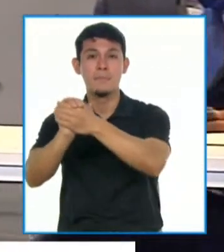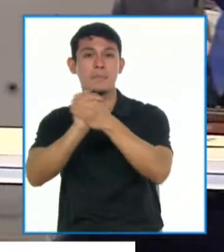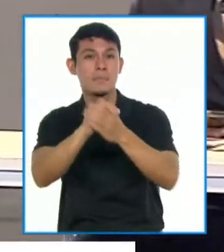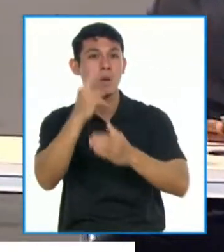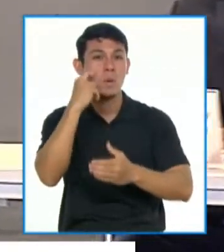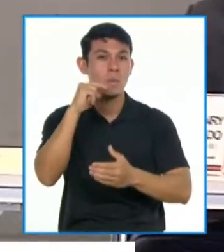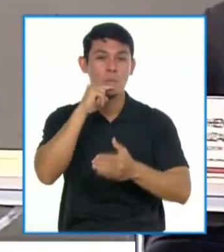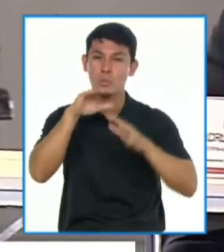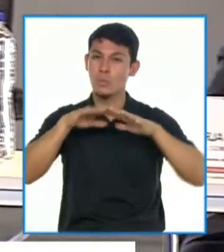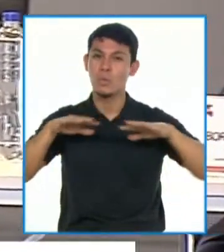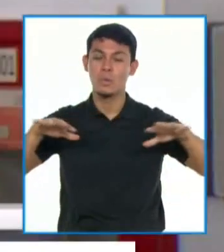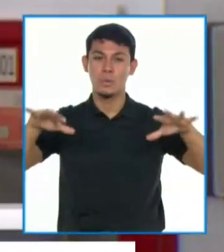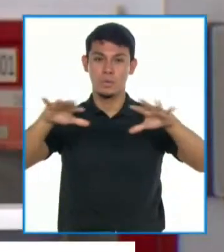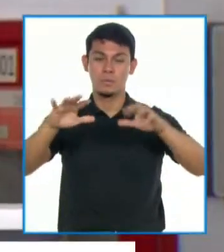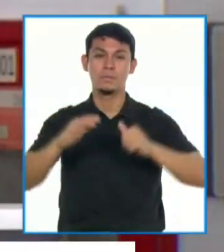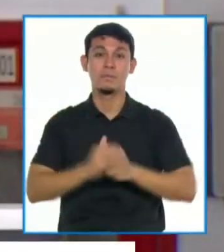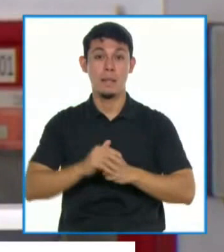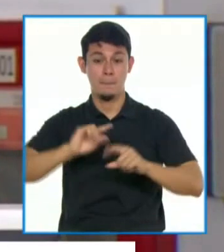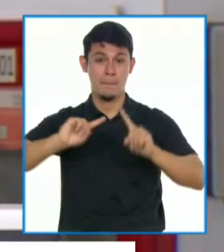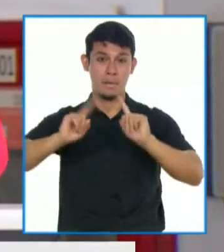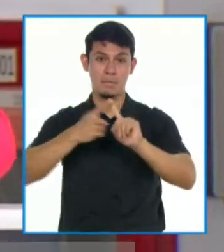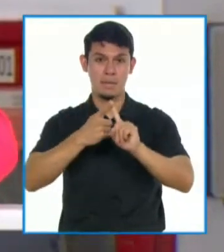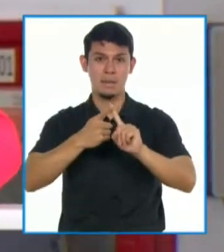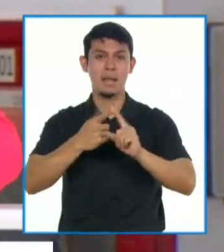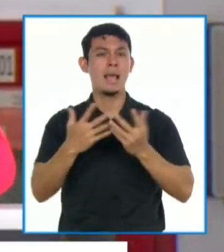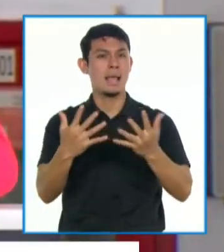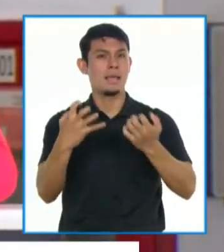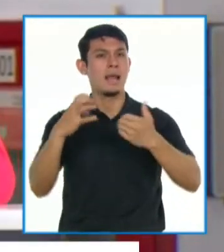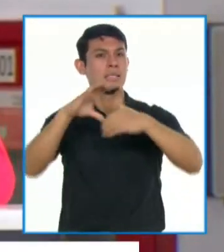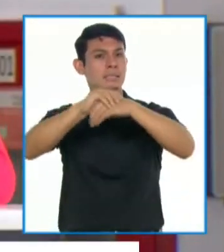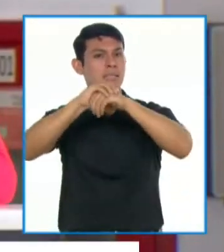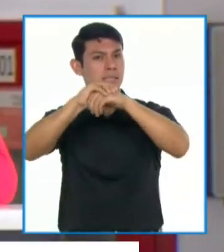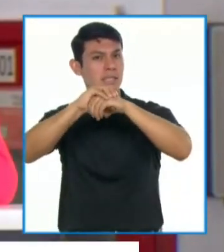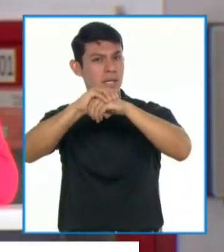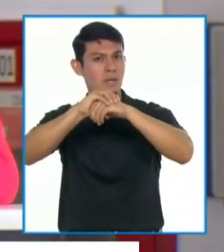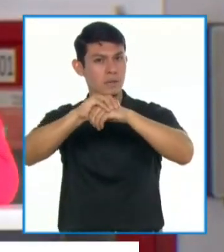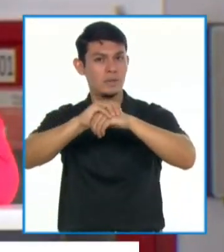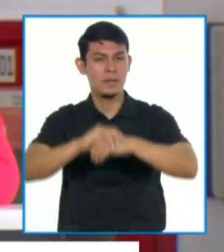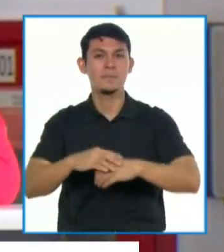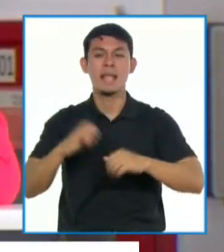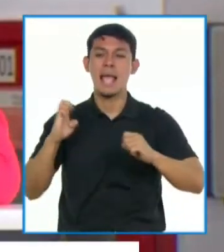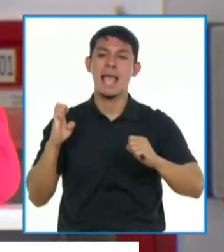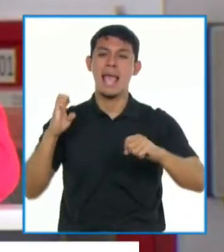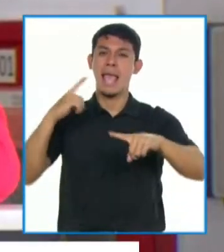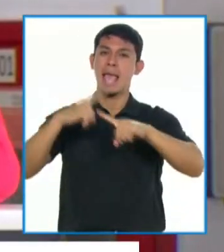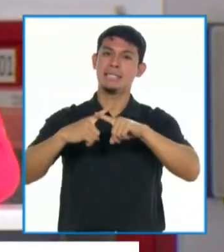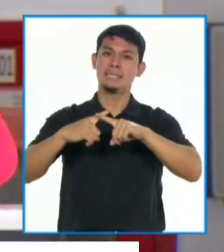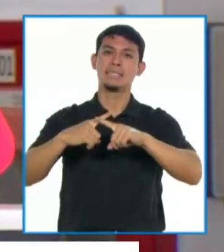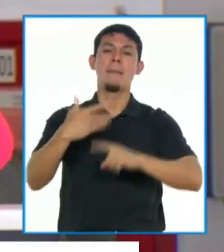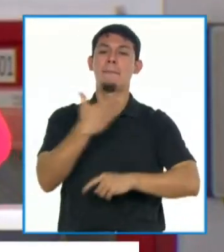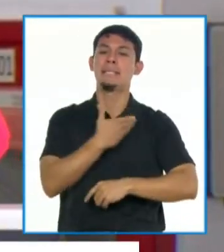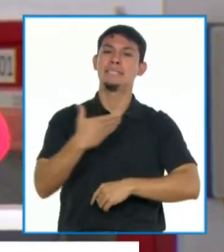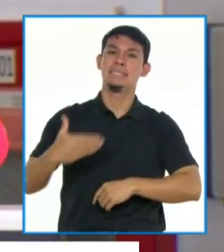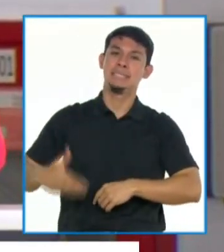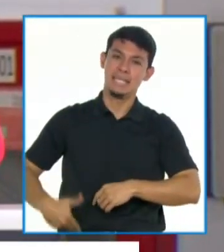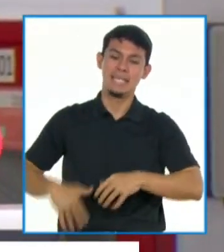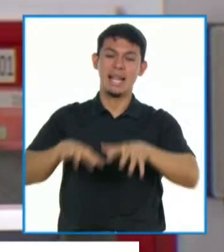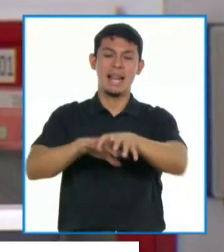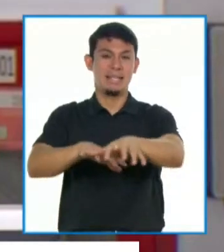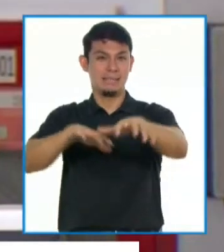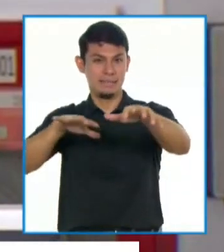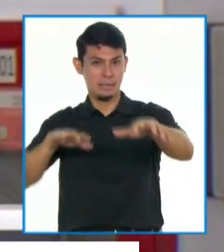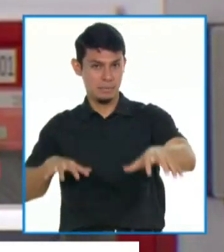todos. En primer lugar, quiero saludar al expresidente de la